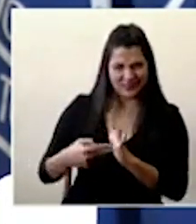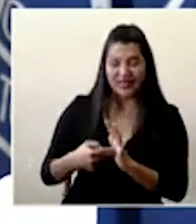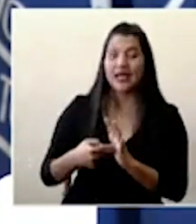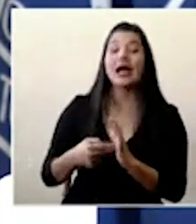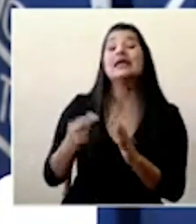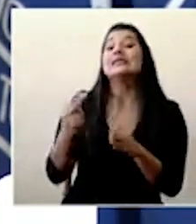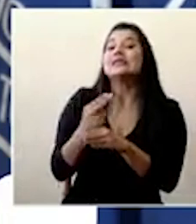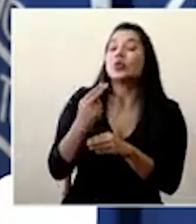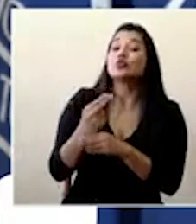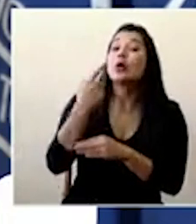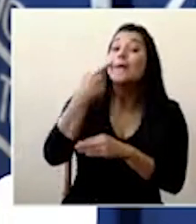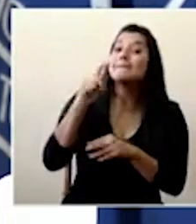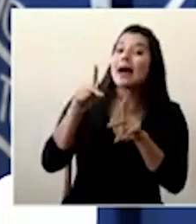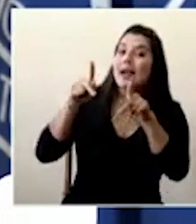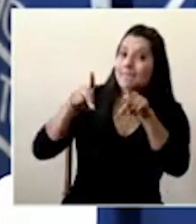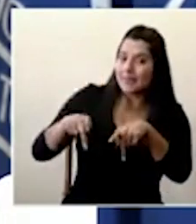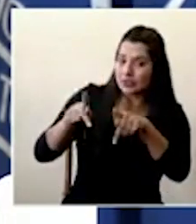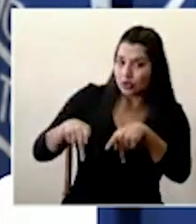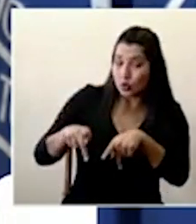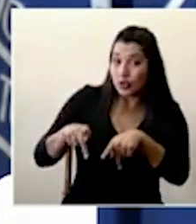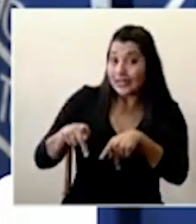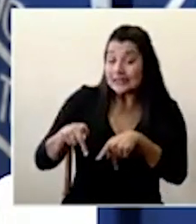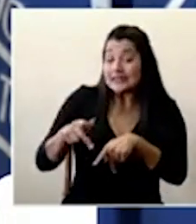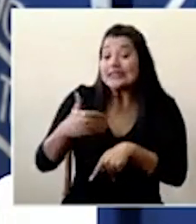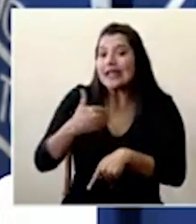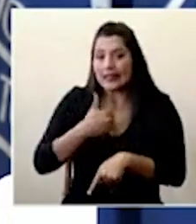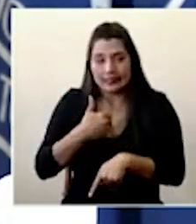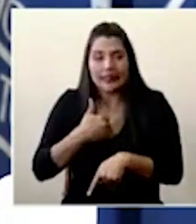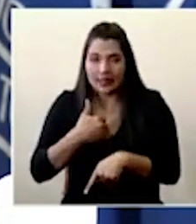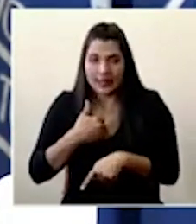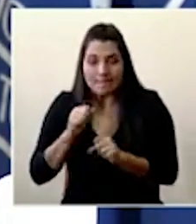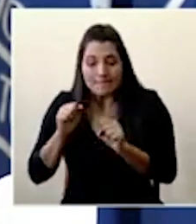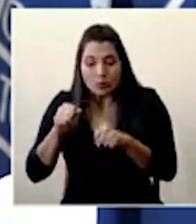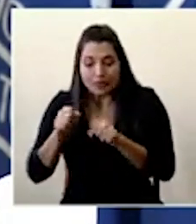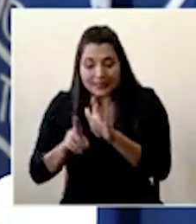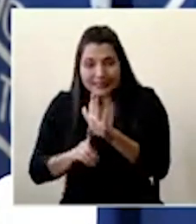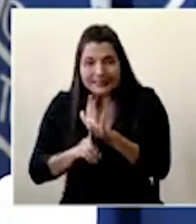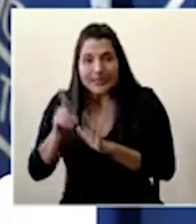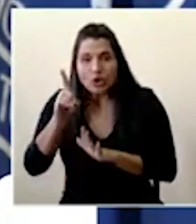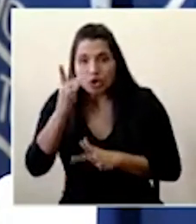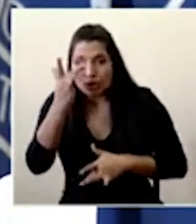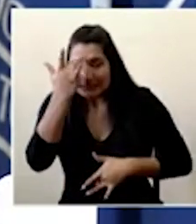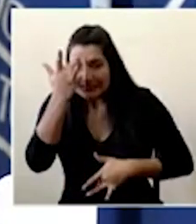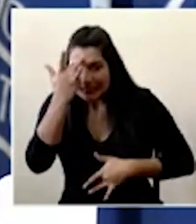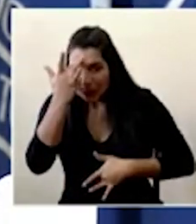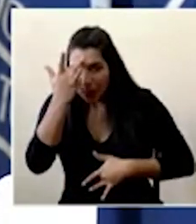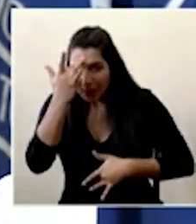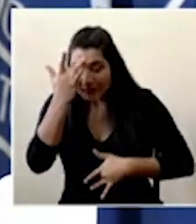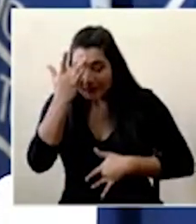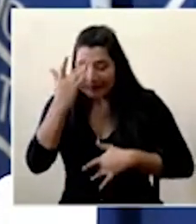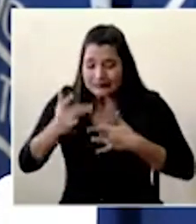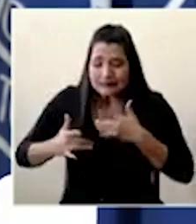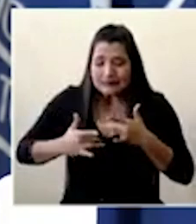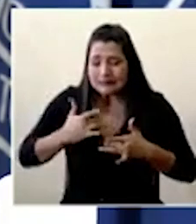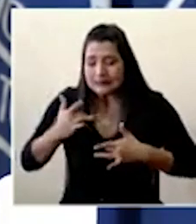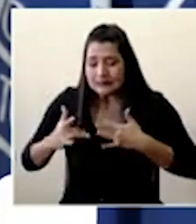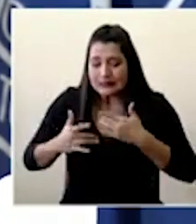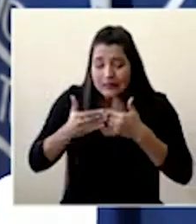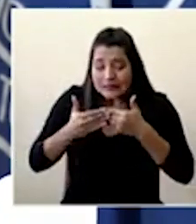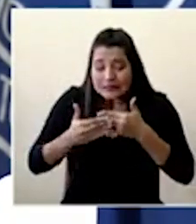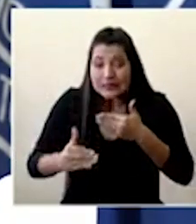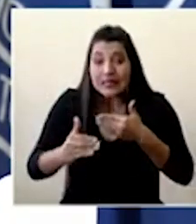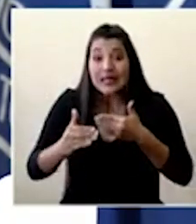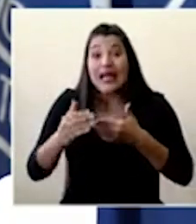posibilidad alta por el nexo epidemiológico de desarrollar síntomas en los siguientes 14 días y ahí pues